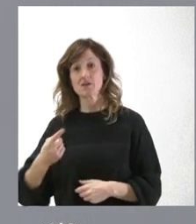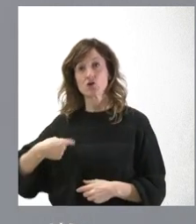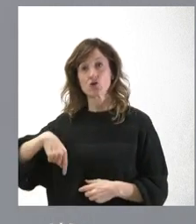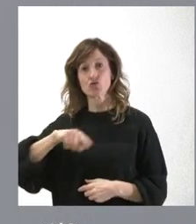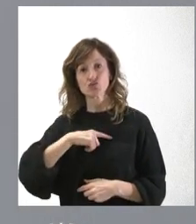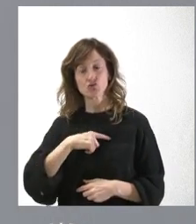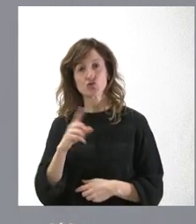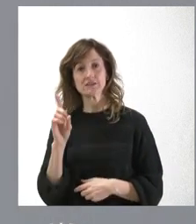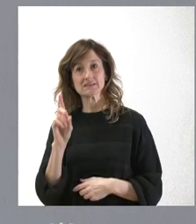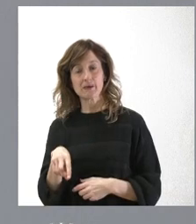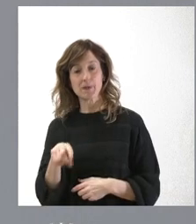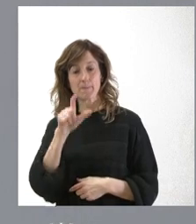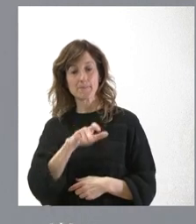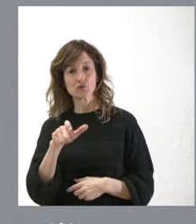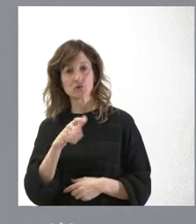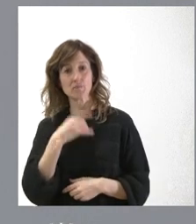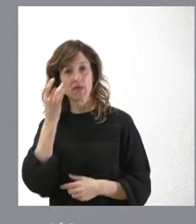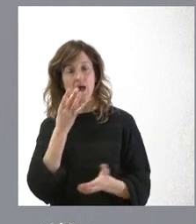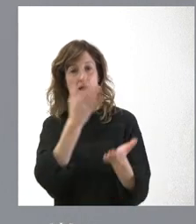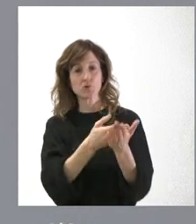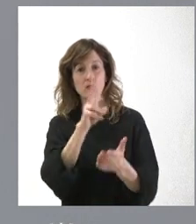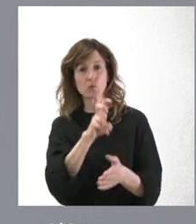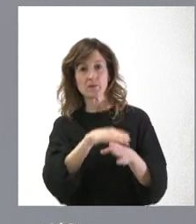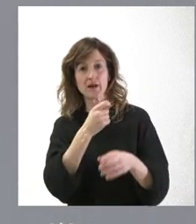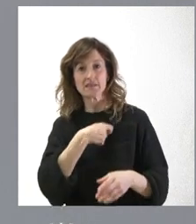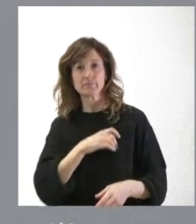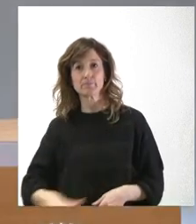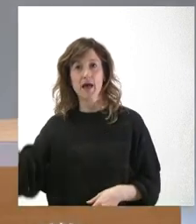consideramos personas que podemos aportar algo útil al Proyecto Nacional de España.